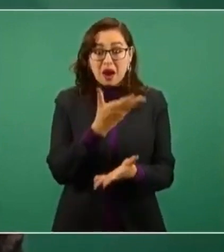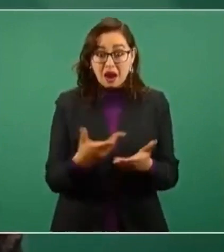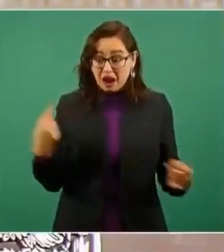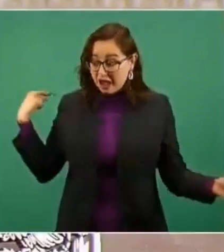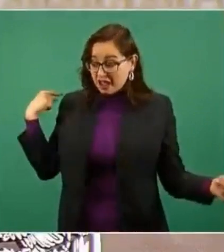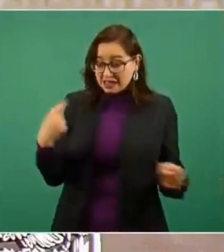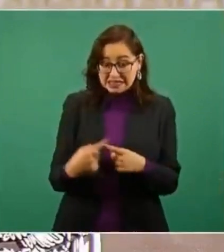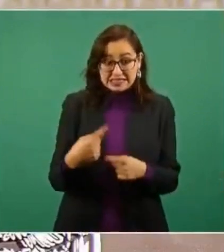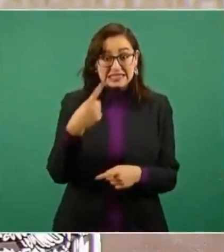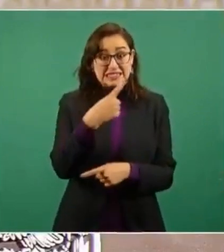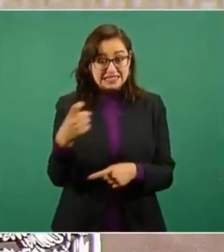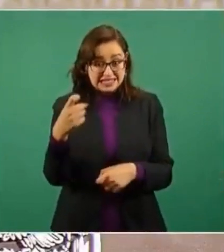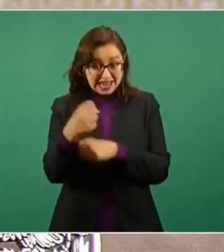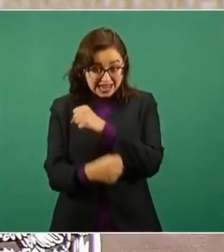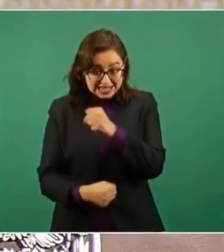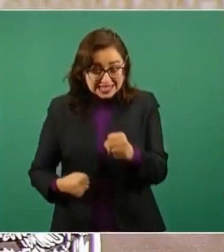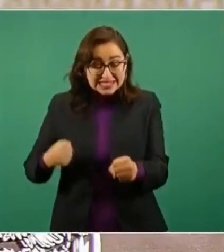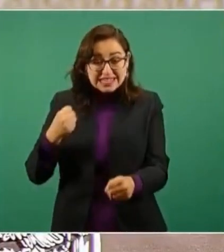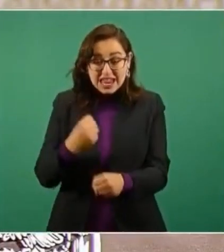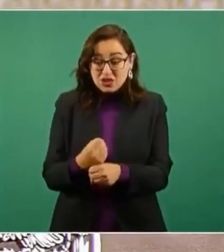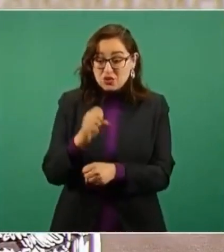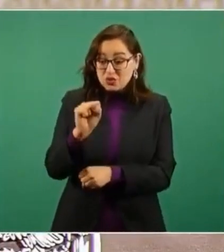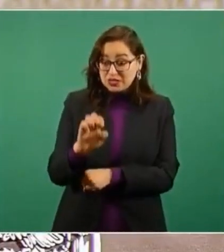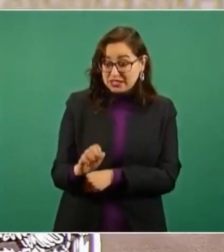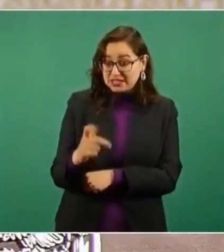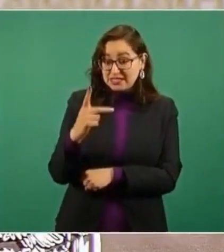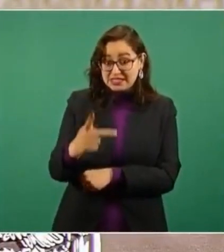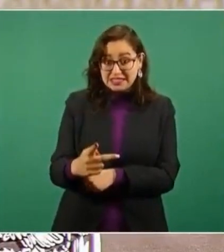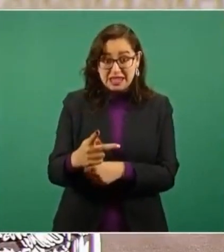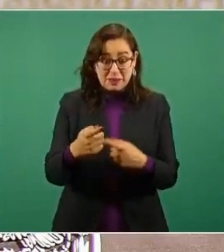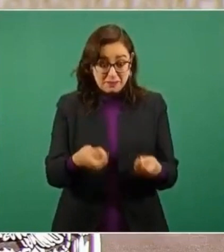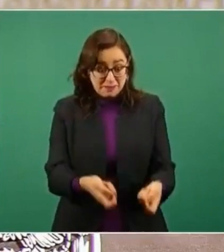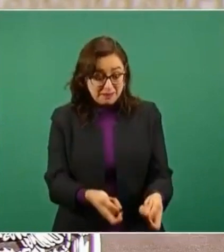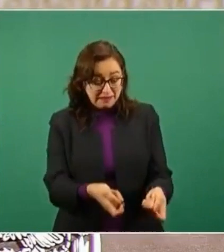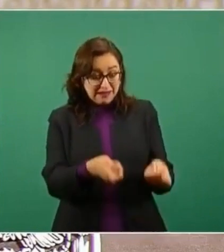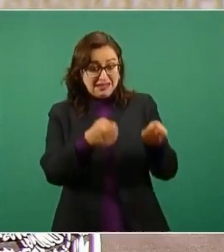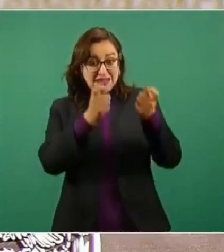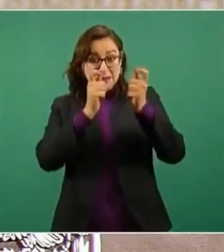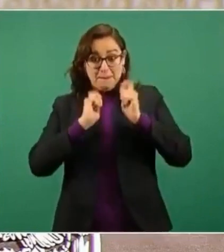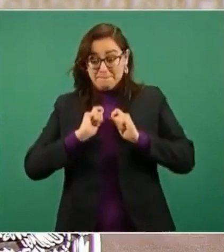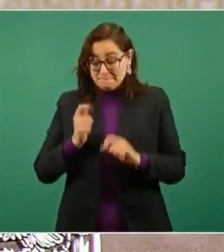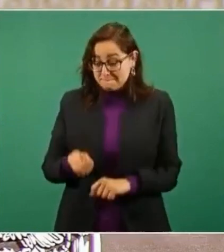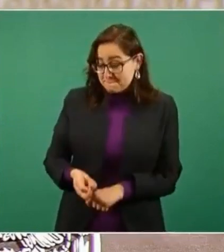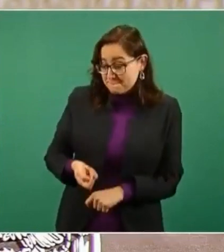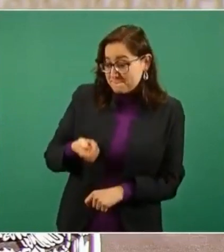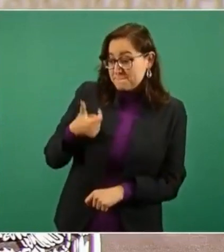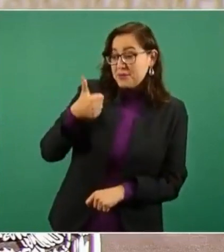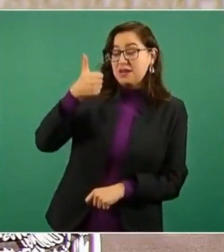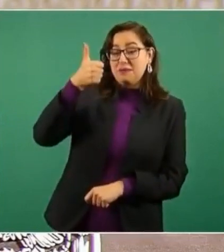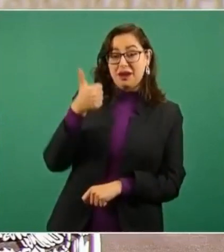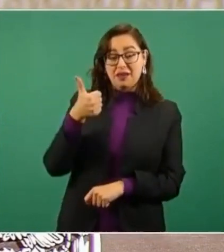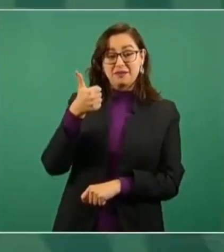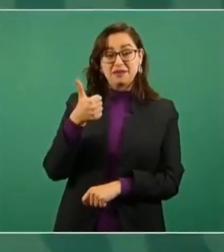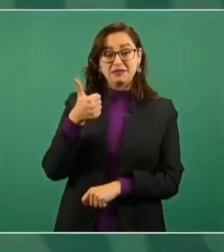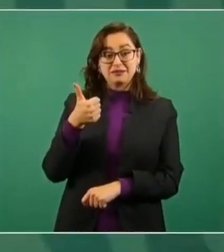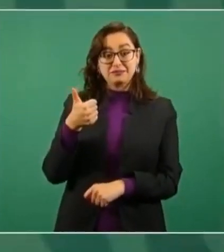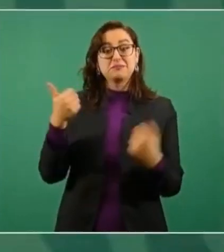años que el encargado de esta secretaría tenga su origen en la educación básica del sistema educativo nacional.